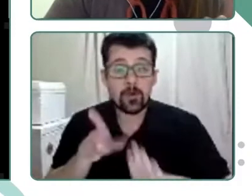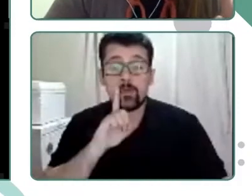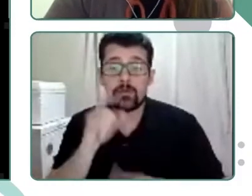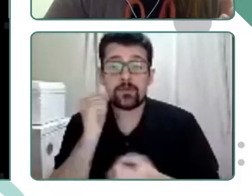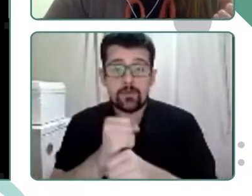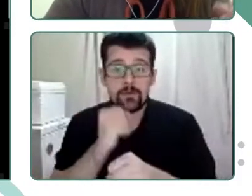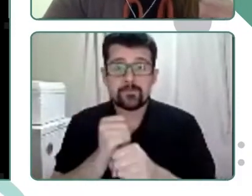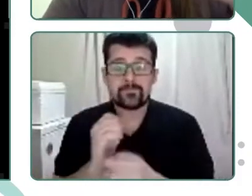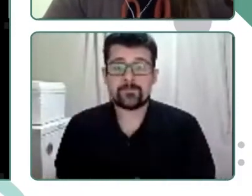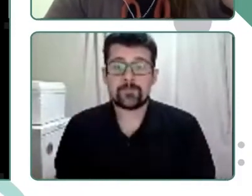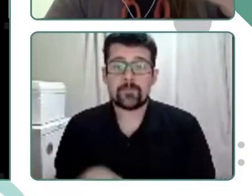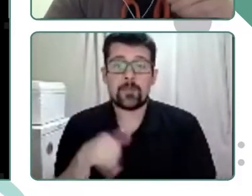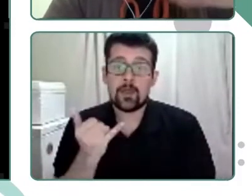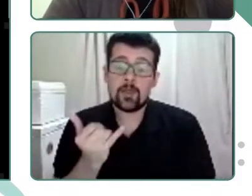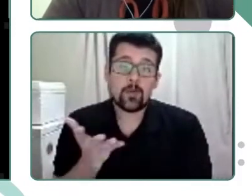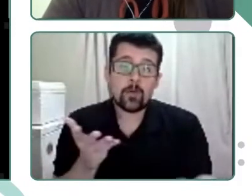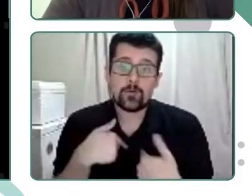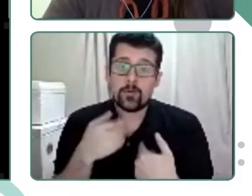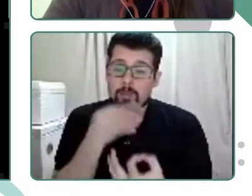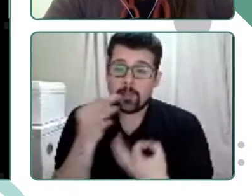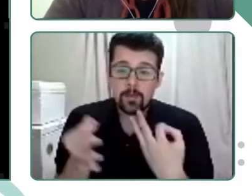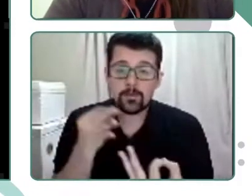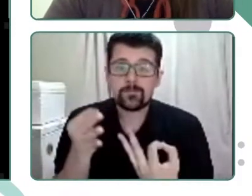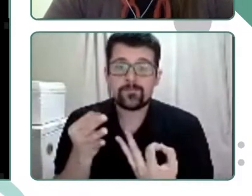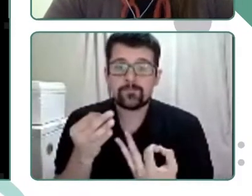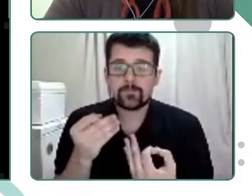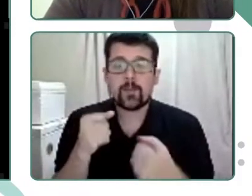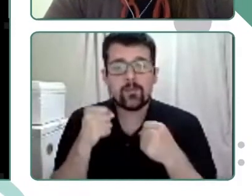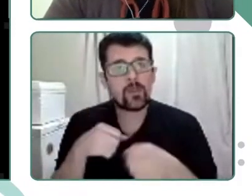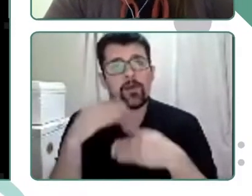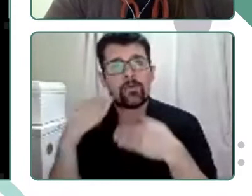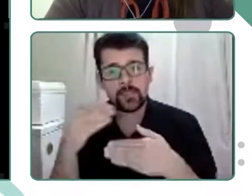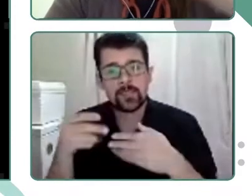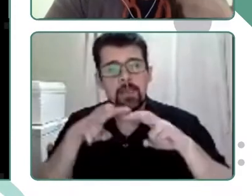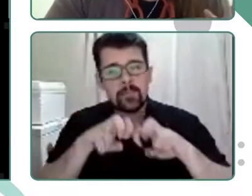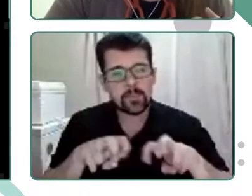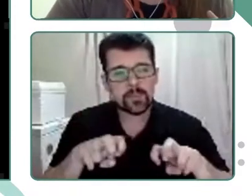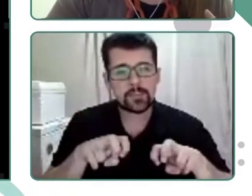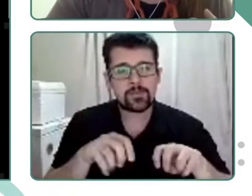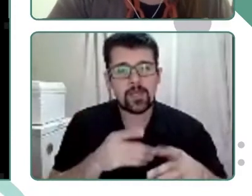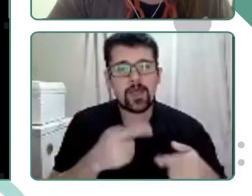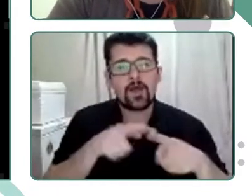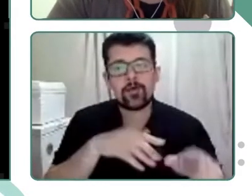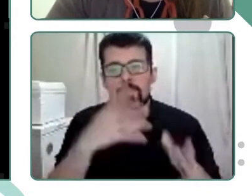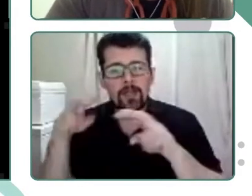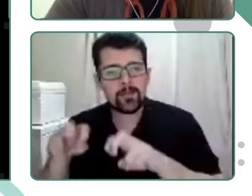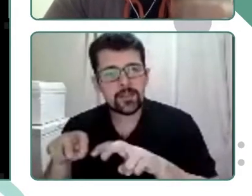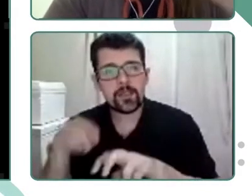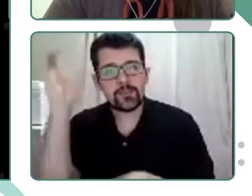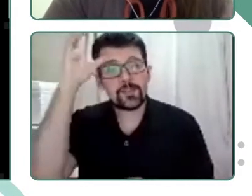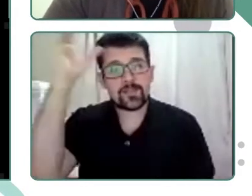trabajando, y, como digo, insisto, pasar de la investigación aplicada a la investigación científica.